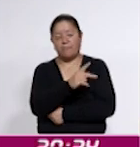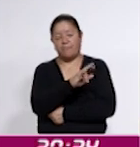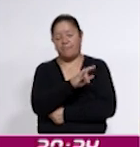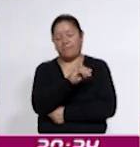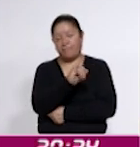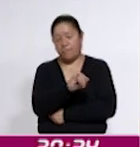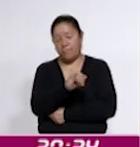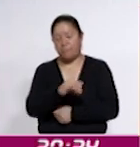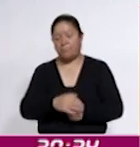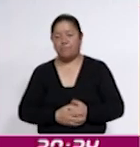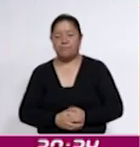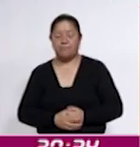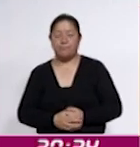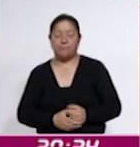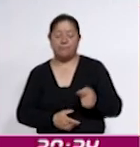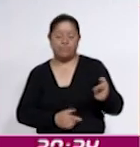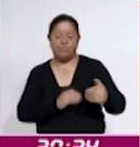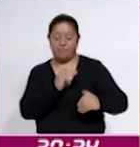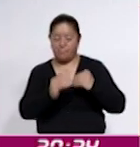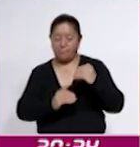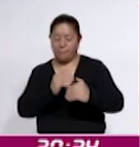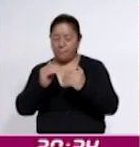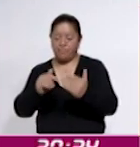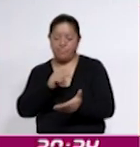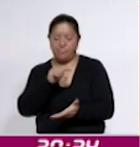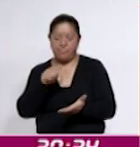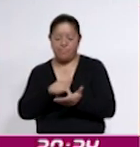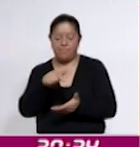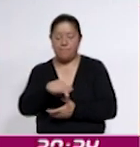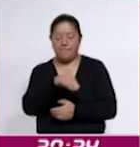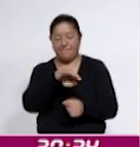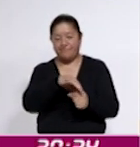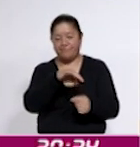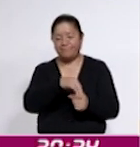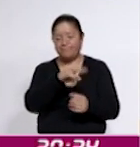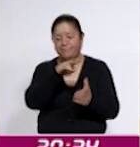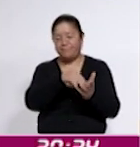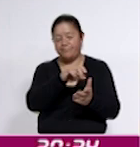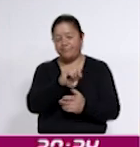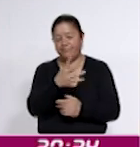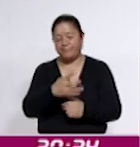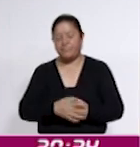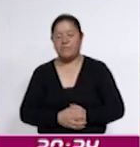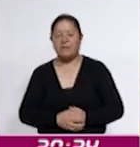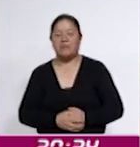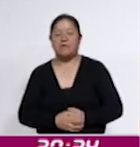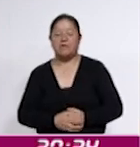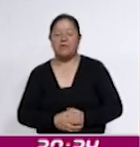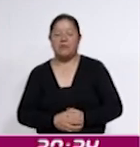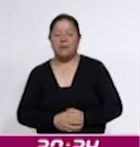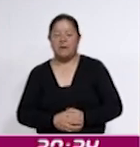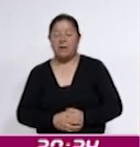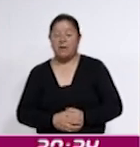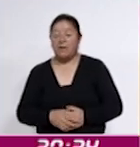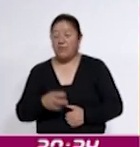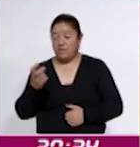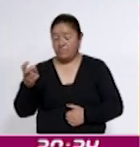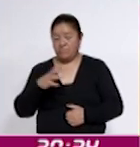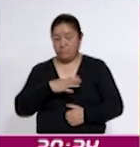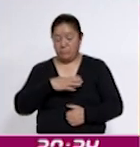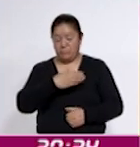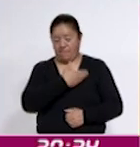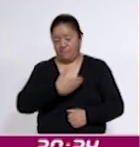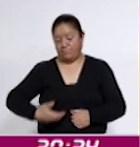Institucional para el proceso electoral local extraordinario 2024, por lo que para la elección de la Presidencia de